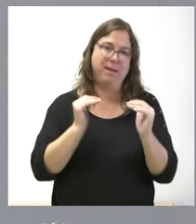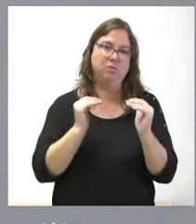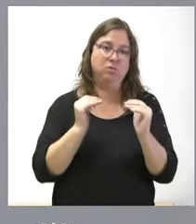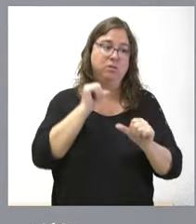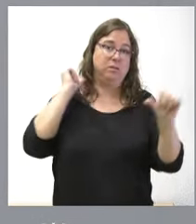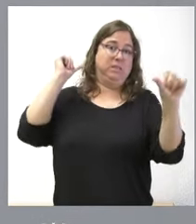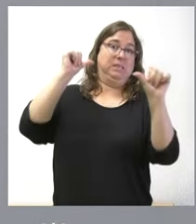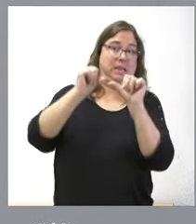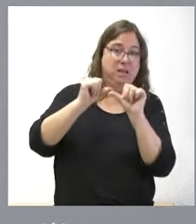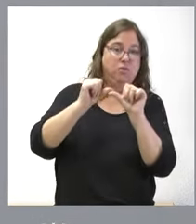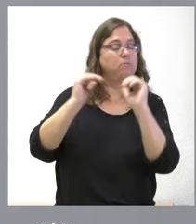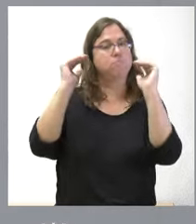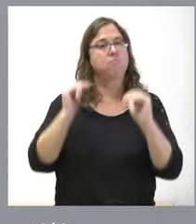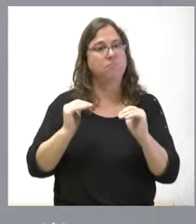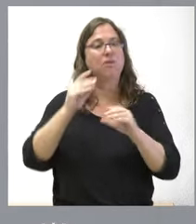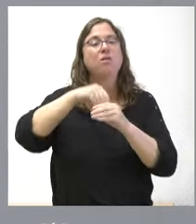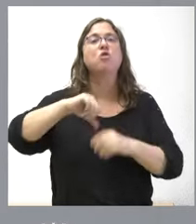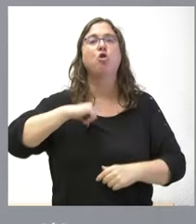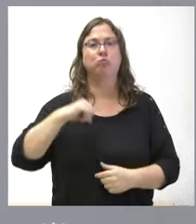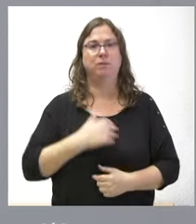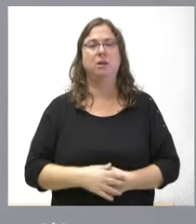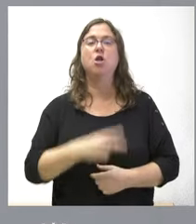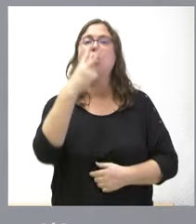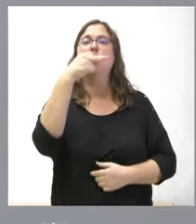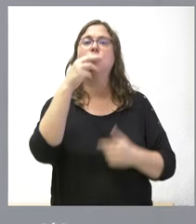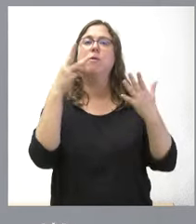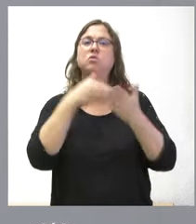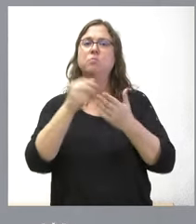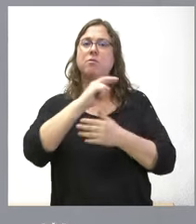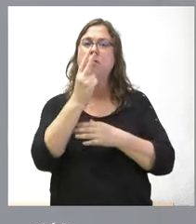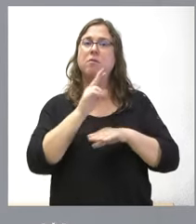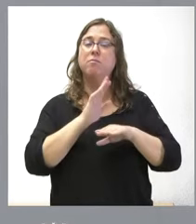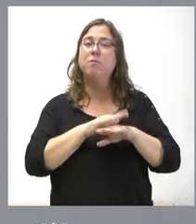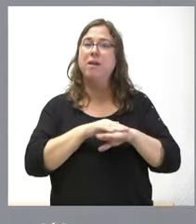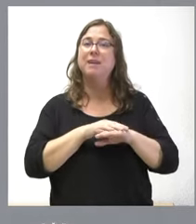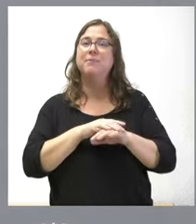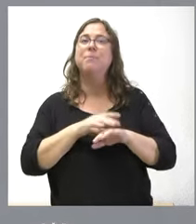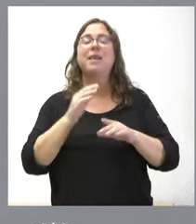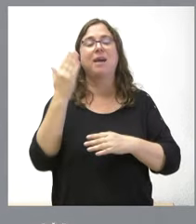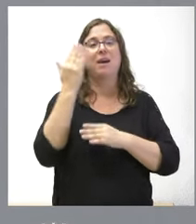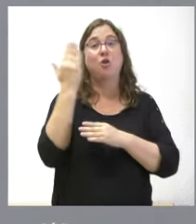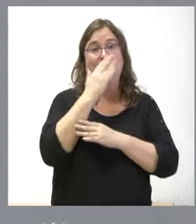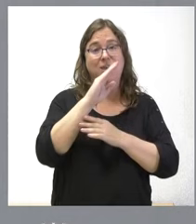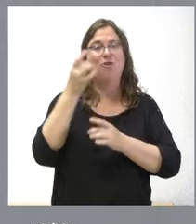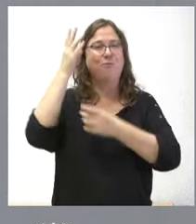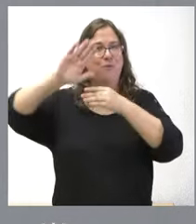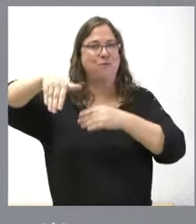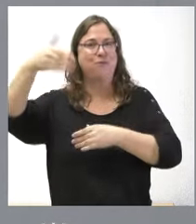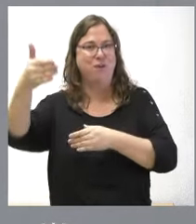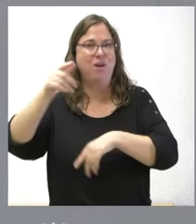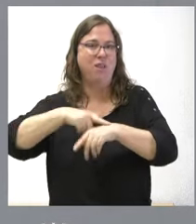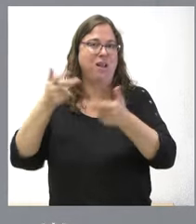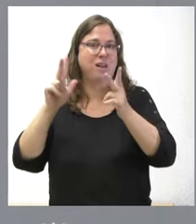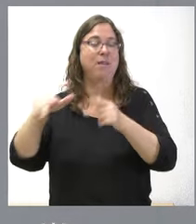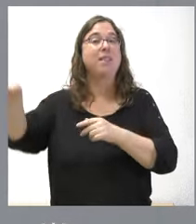realizadas en el ámbito del propio hospital. 2,8 millones de euros para extender las actividades extraescolares educativas a los centros en las